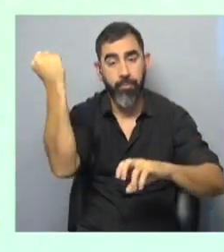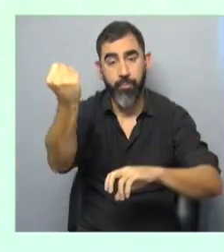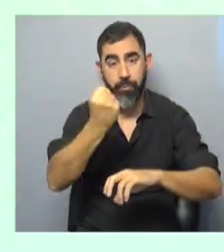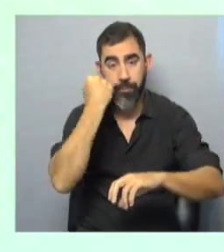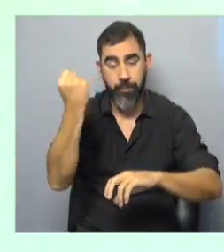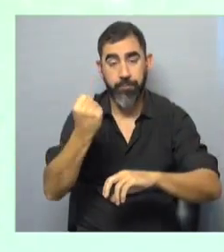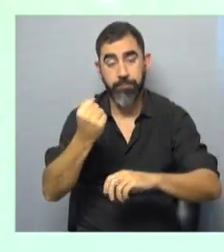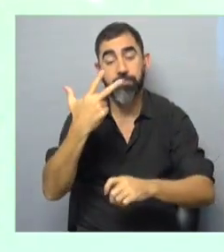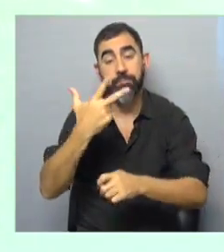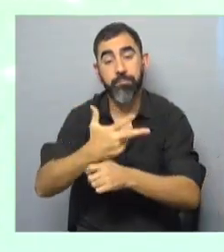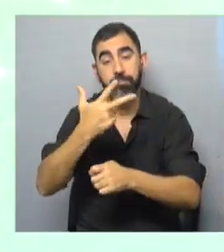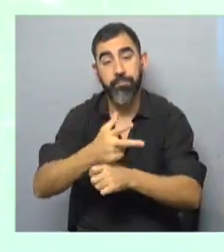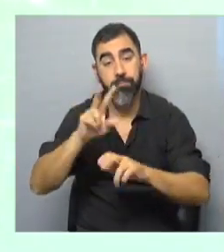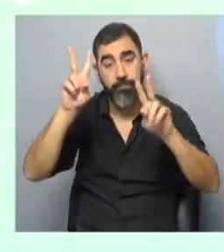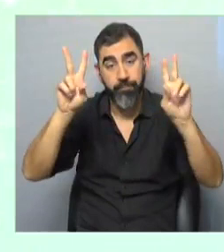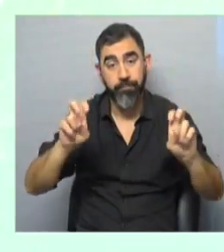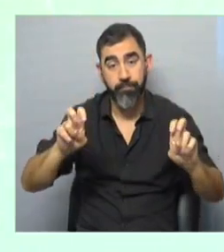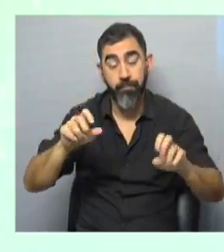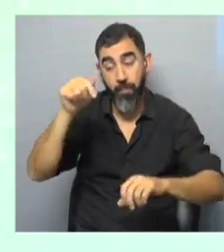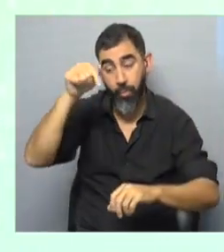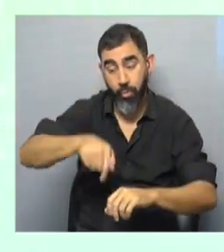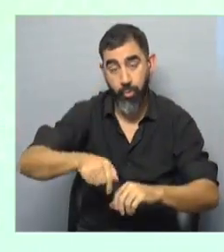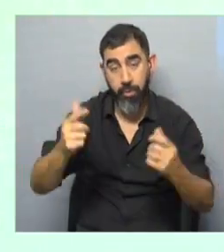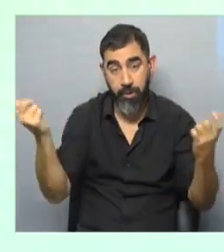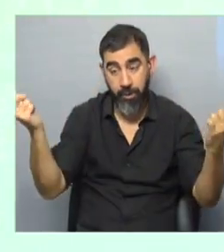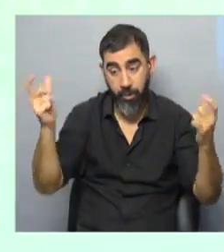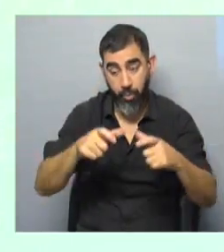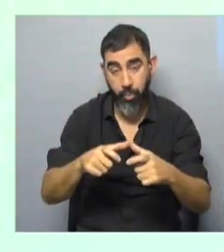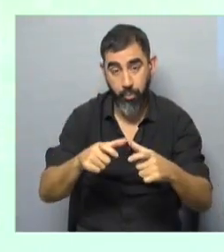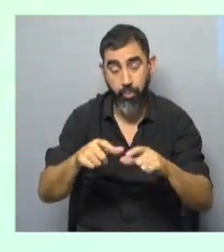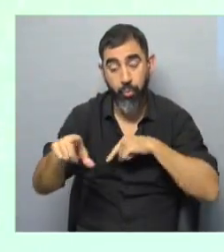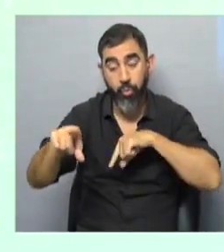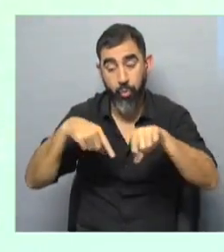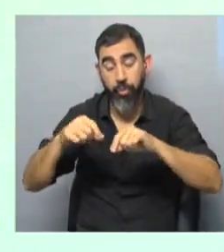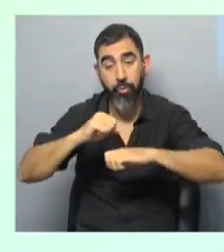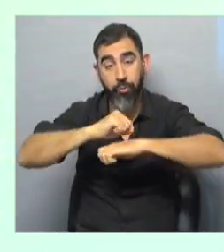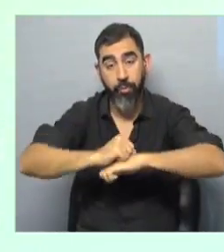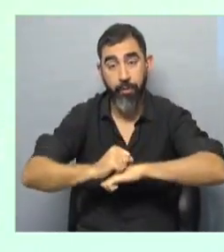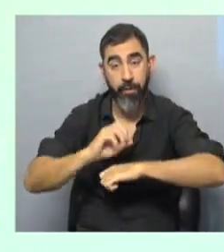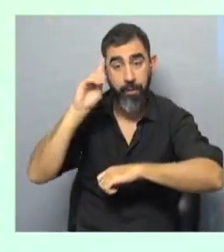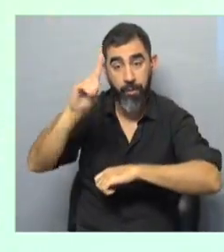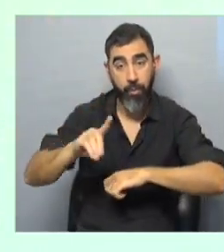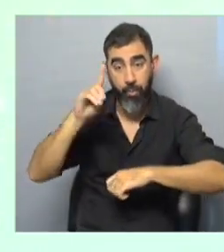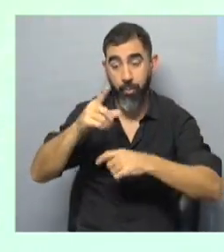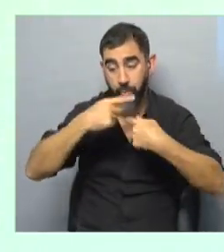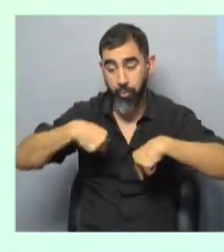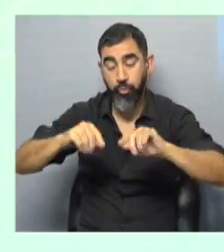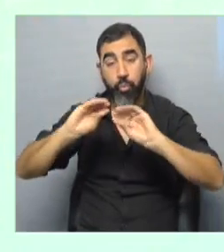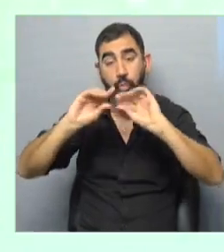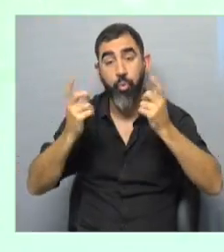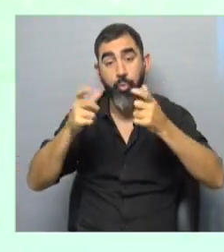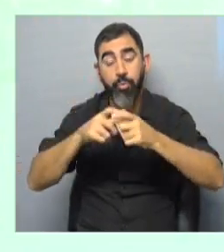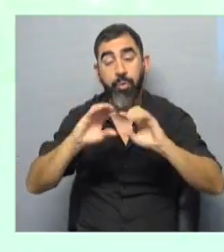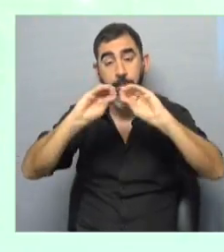En tercer lugar, efectivamente, hoy tenemos una reunión, la coordinación de bancada, quienes integramos la Comisión de Presupuestos